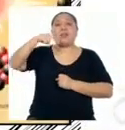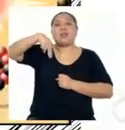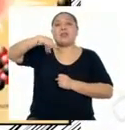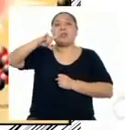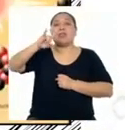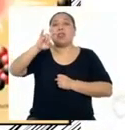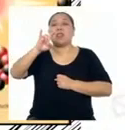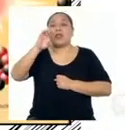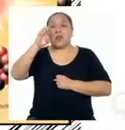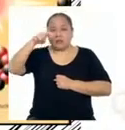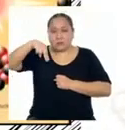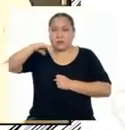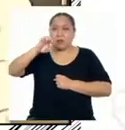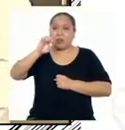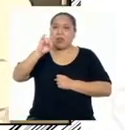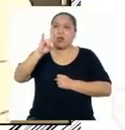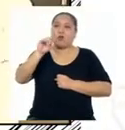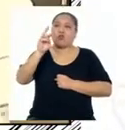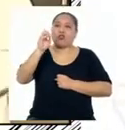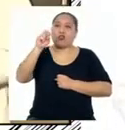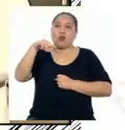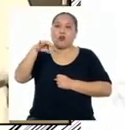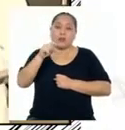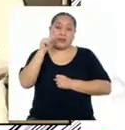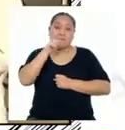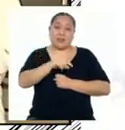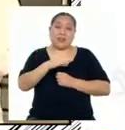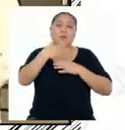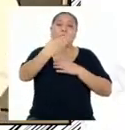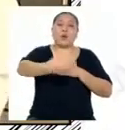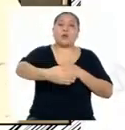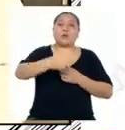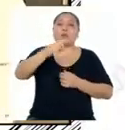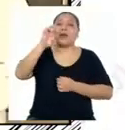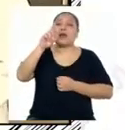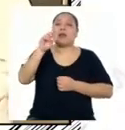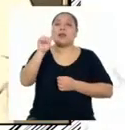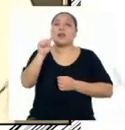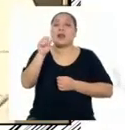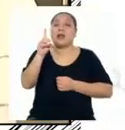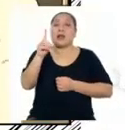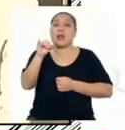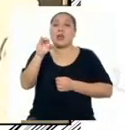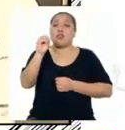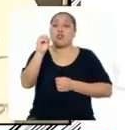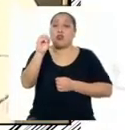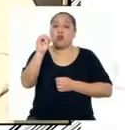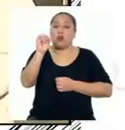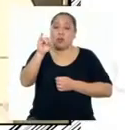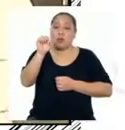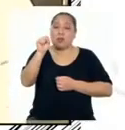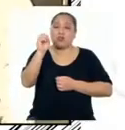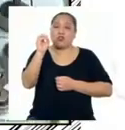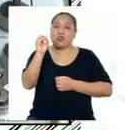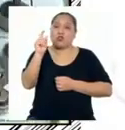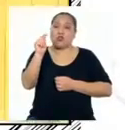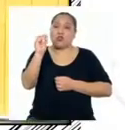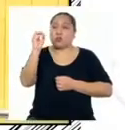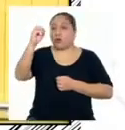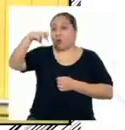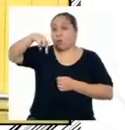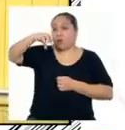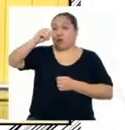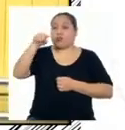Para producir los famosos radisótopos Que son usados en diferentes aplicaciones Tanto médicas, industriales, etc.